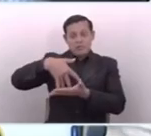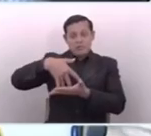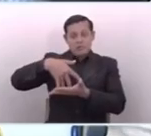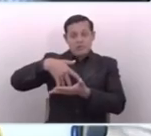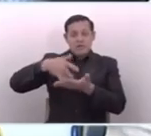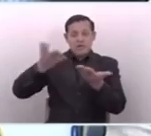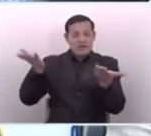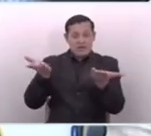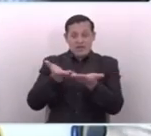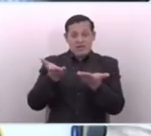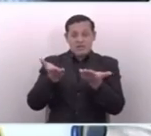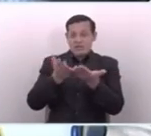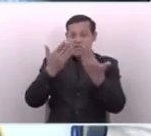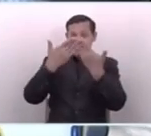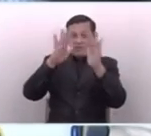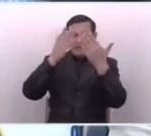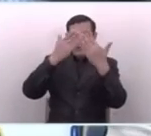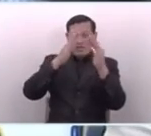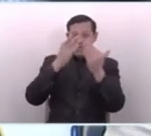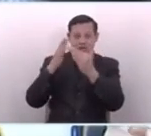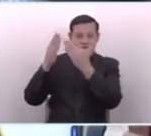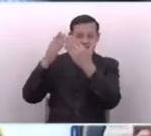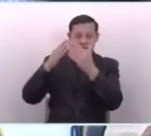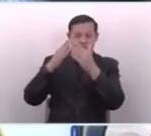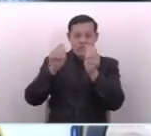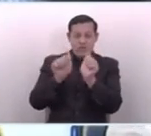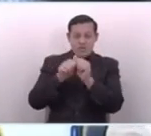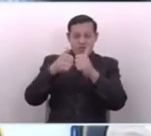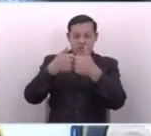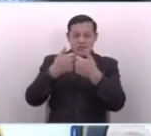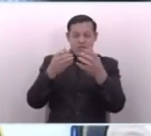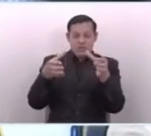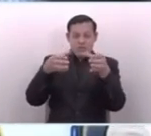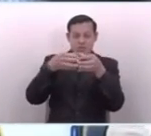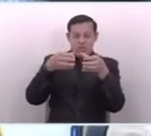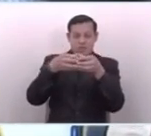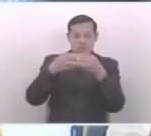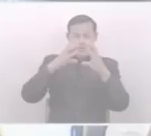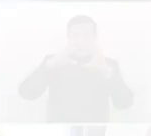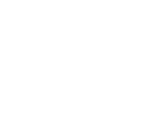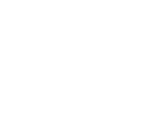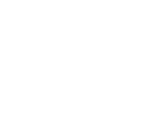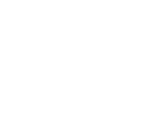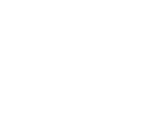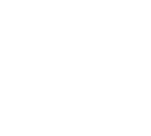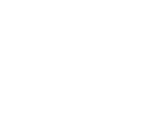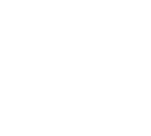haciendo a través de las diferentes expresiones organizativas que existen de este sector.